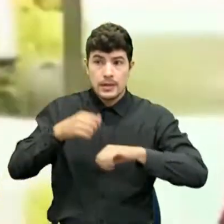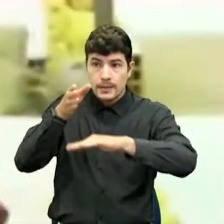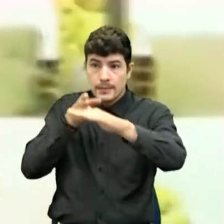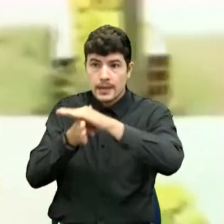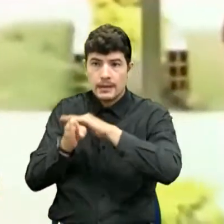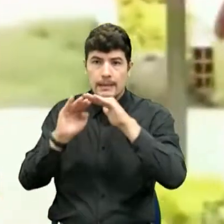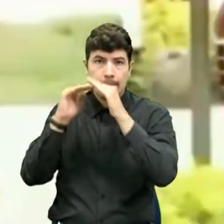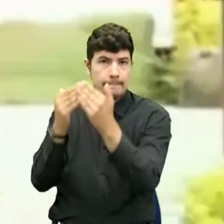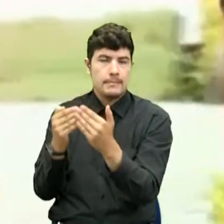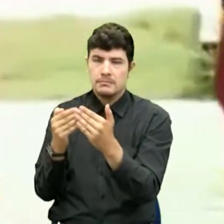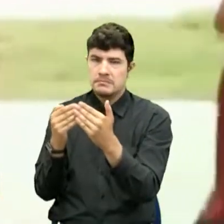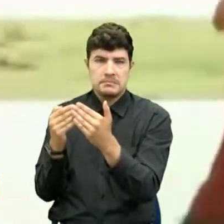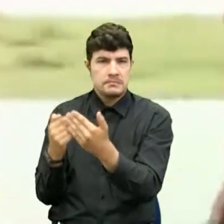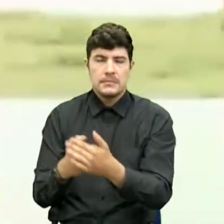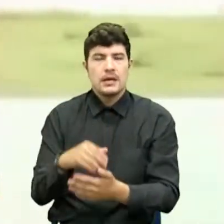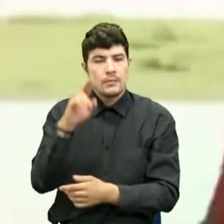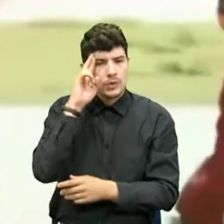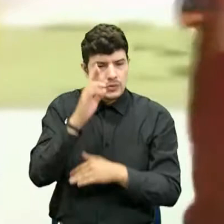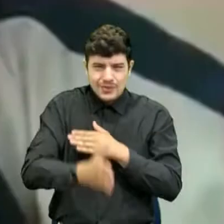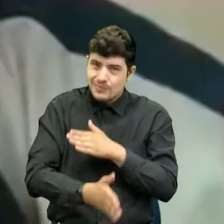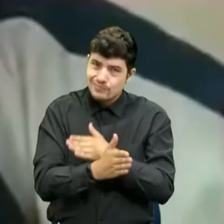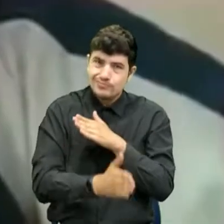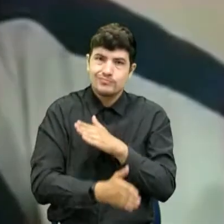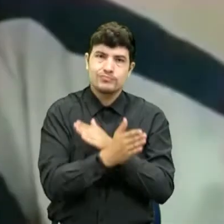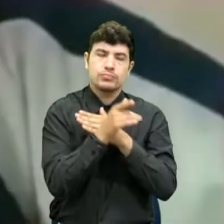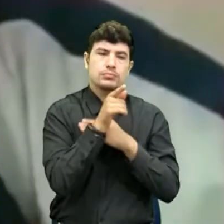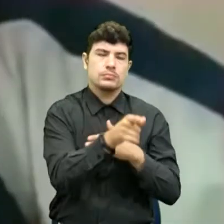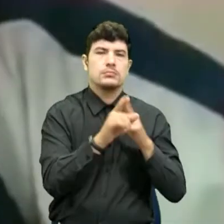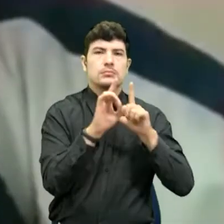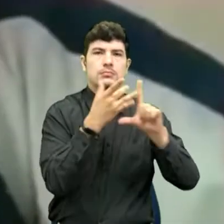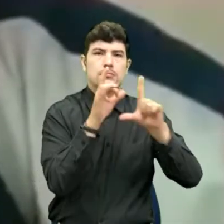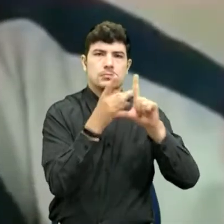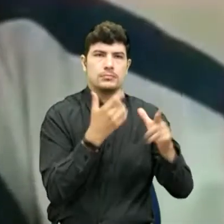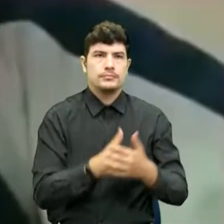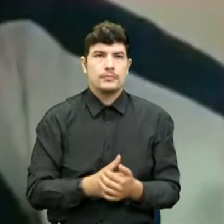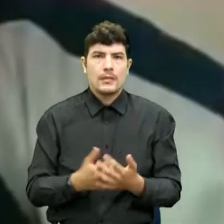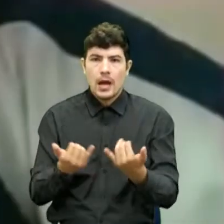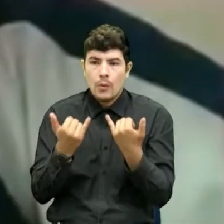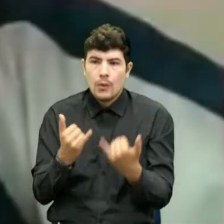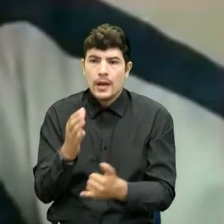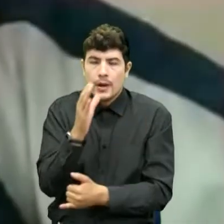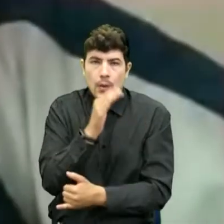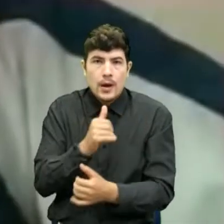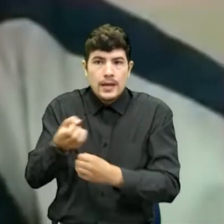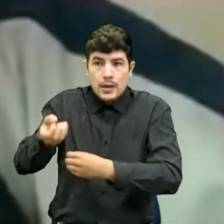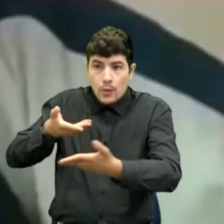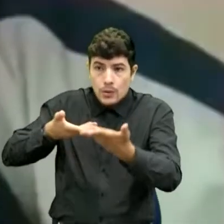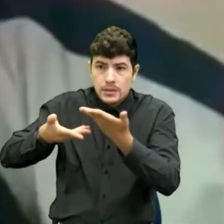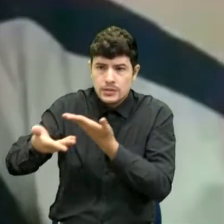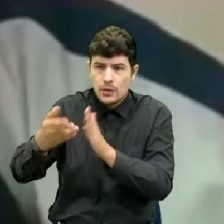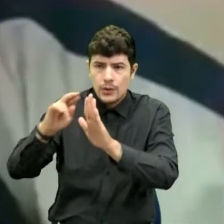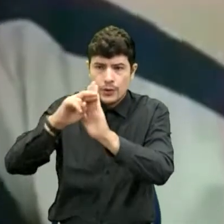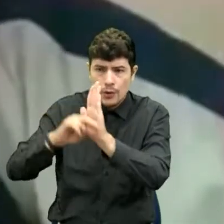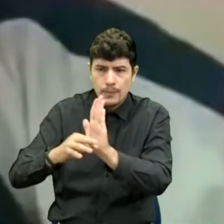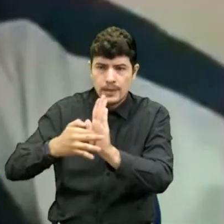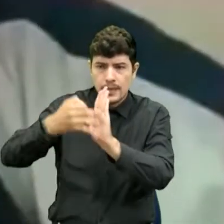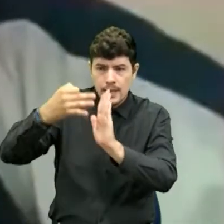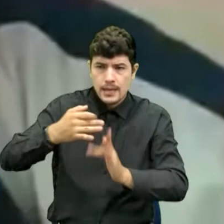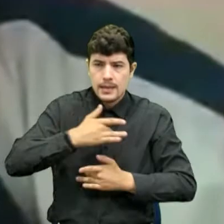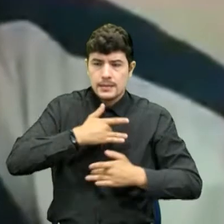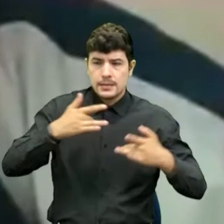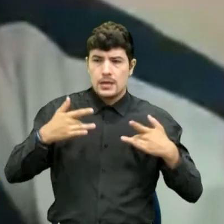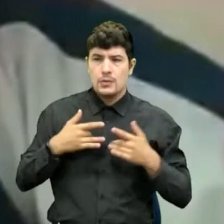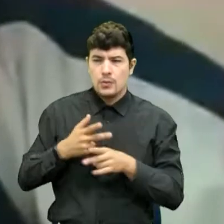actividades de forma virtual. Que no hay garantías, no hay condiciones para el retorno a las